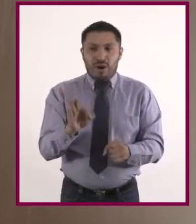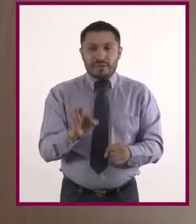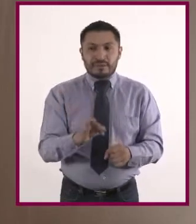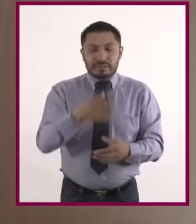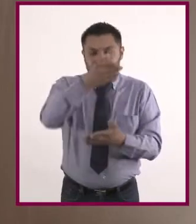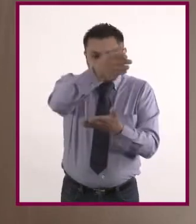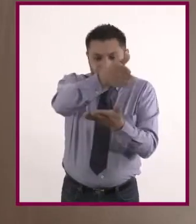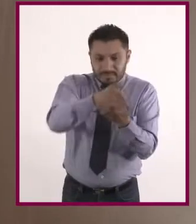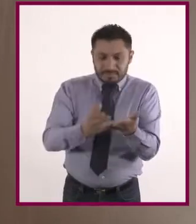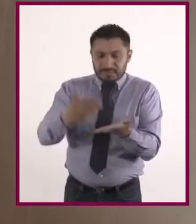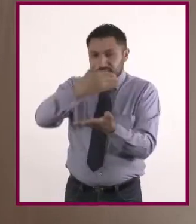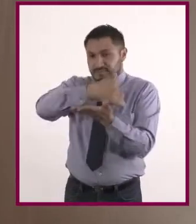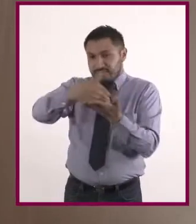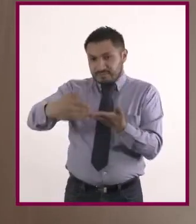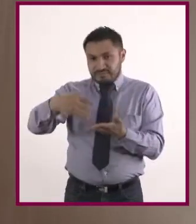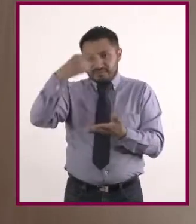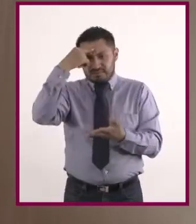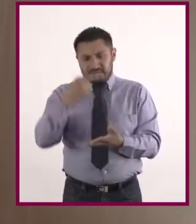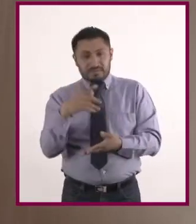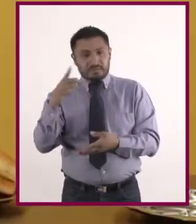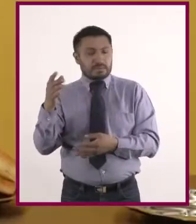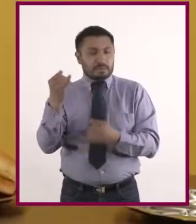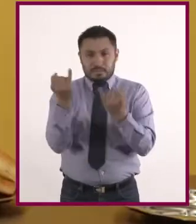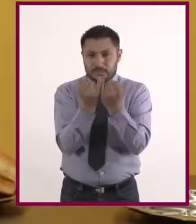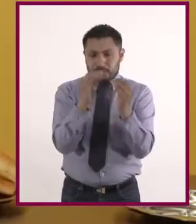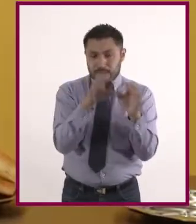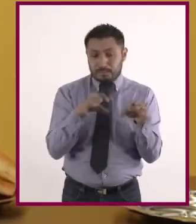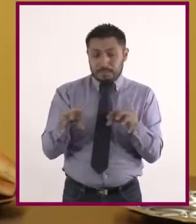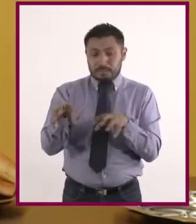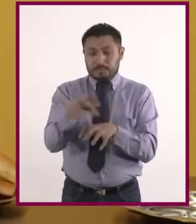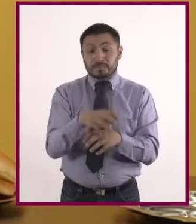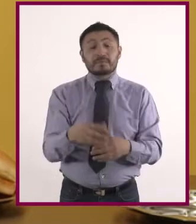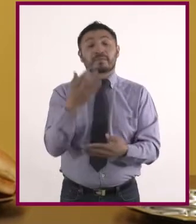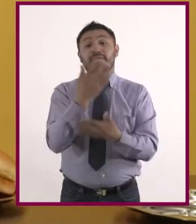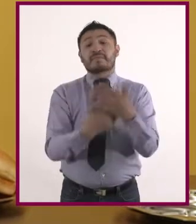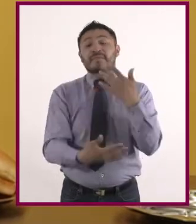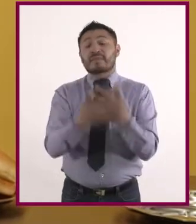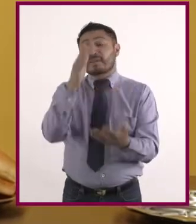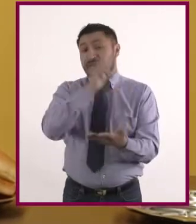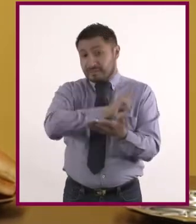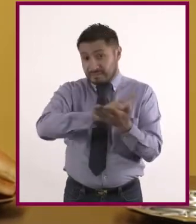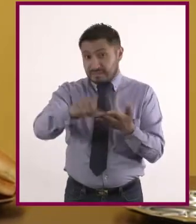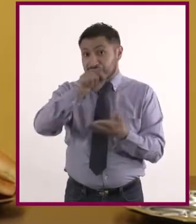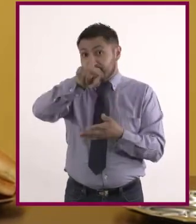acá partirlas más o menos para tener las proporciones. Con las manos limpias, recuerden.